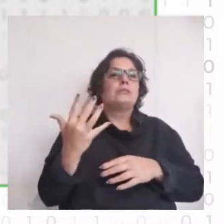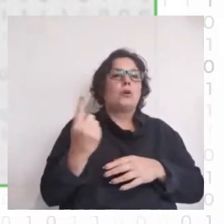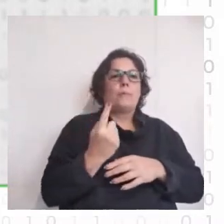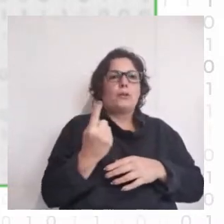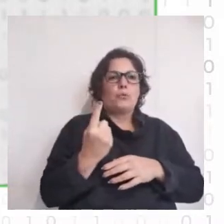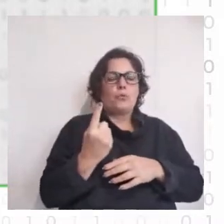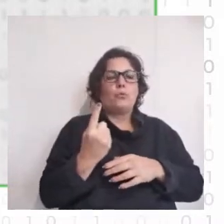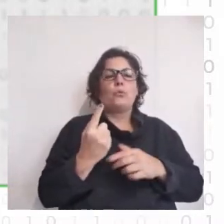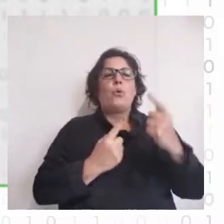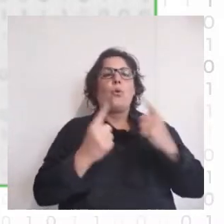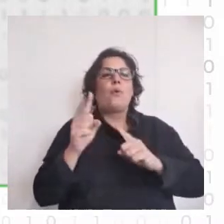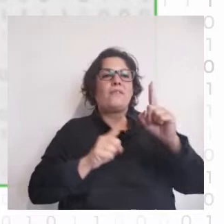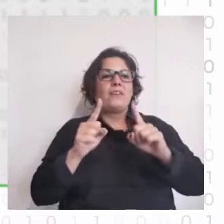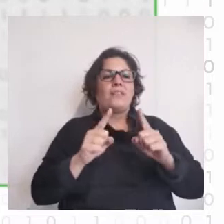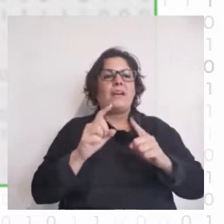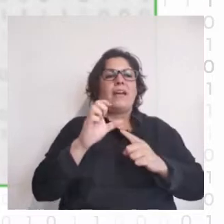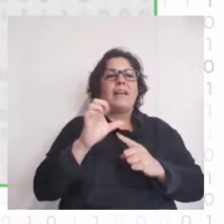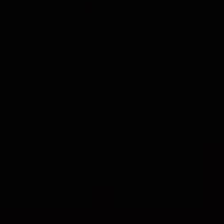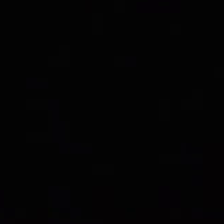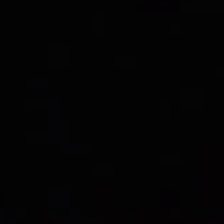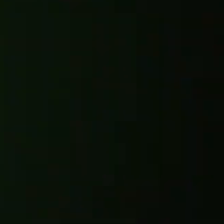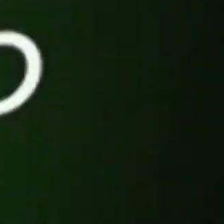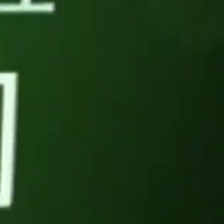cual la Universidad de Stanford les va a estar dando la bienvenida.